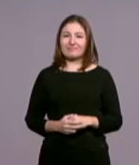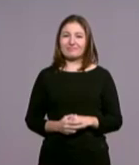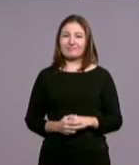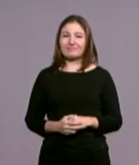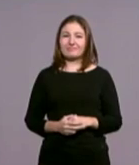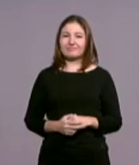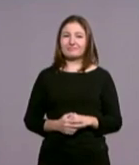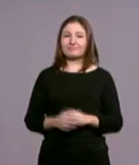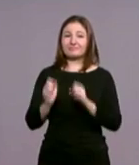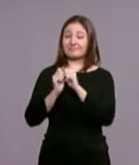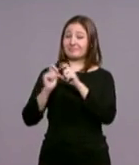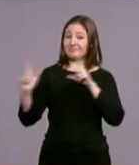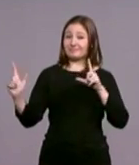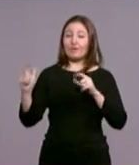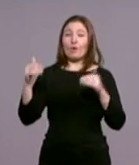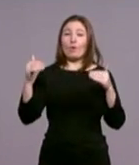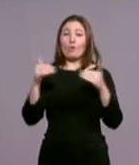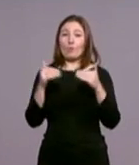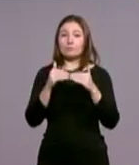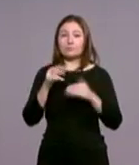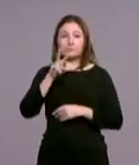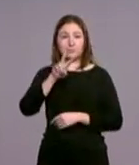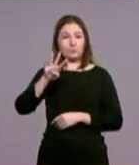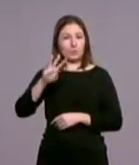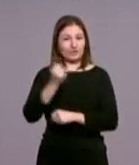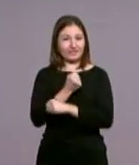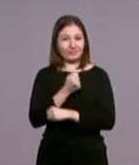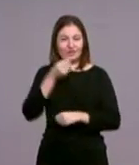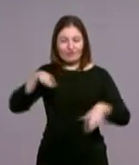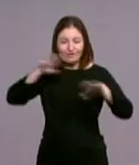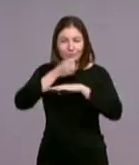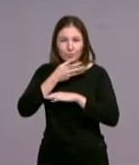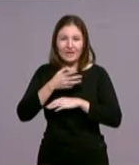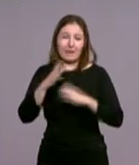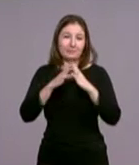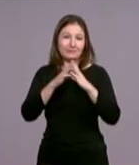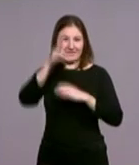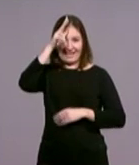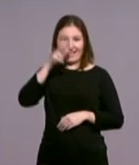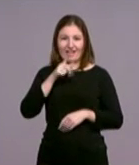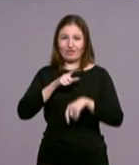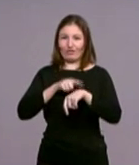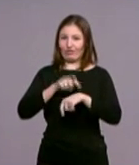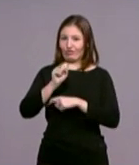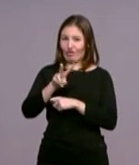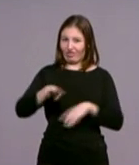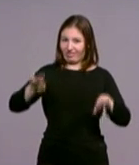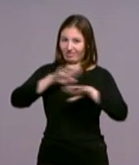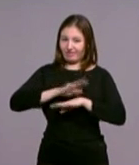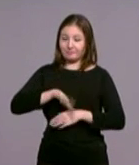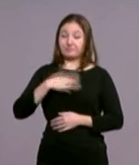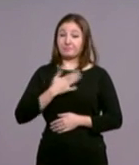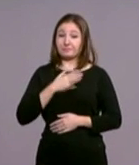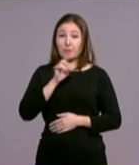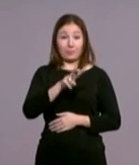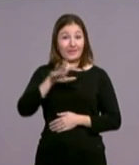Ahí lo ven, comenzarán el jueves 24 de diciembre, día de Nochebuena, con la celebración de la Misa del Gallo a las 12 de la noche. Al día siguiente, 25 de diciembre, Navidad,